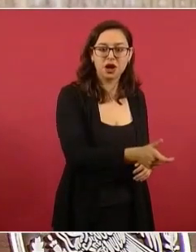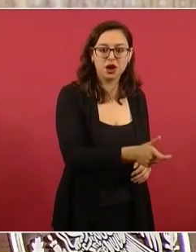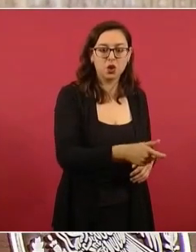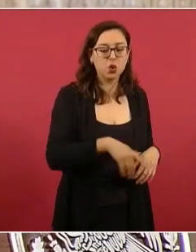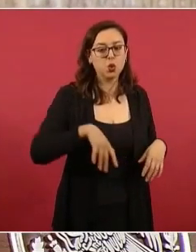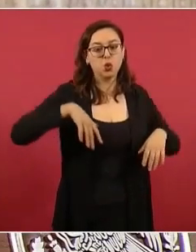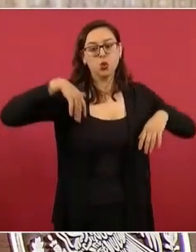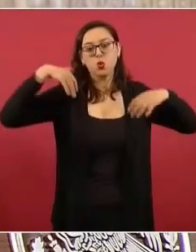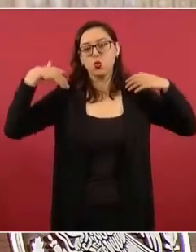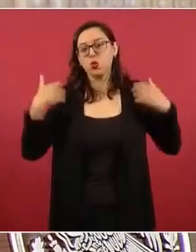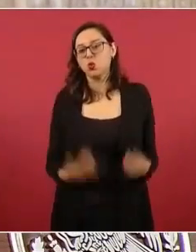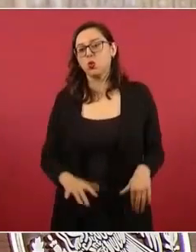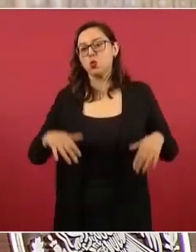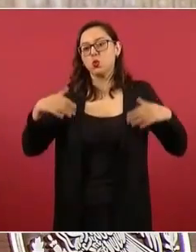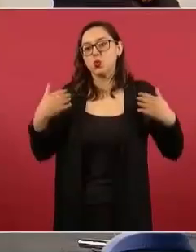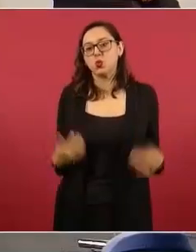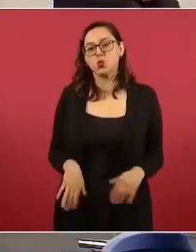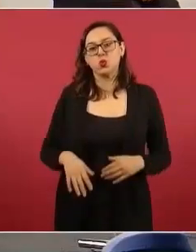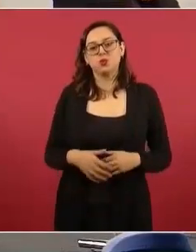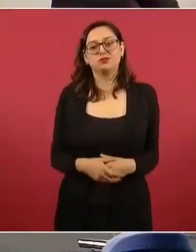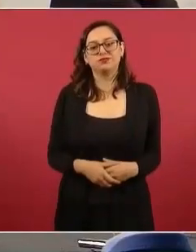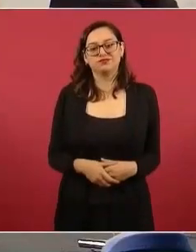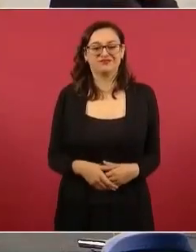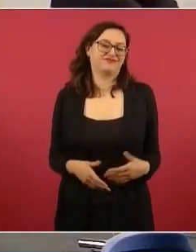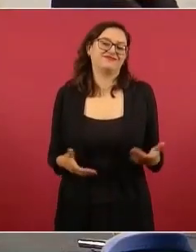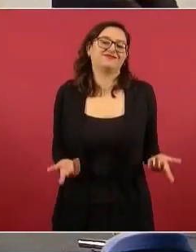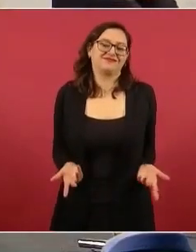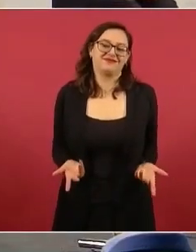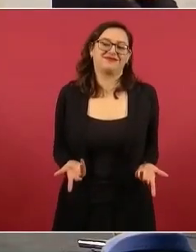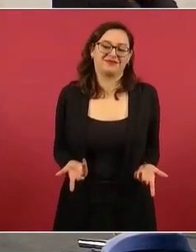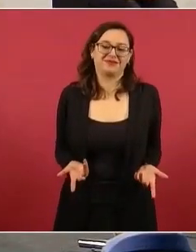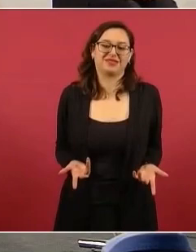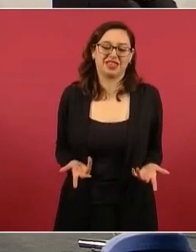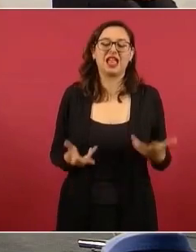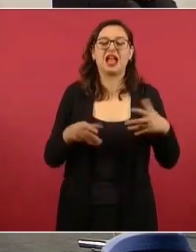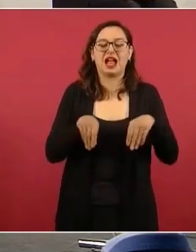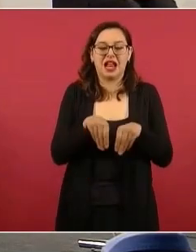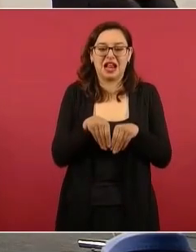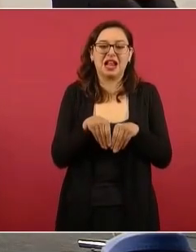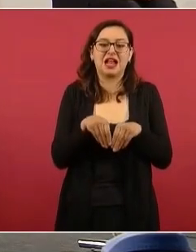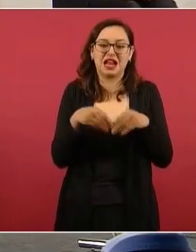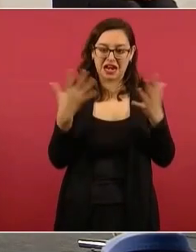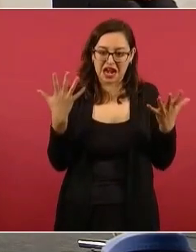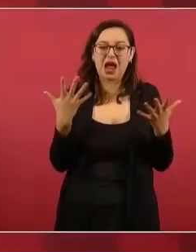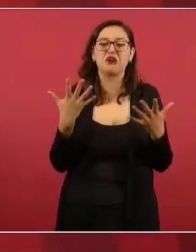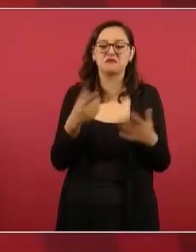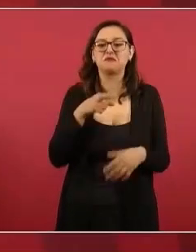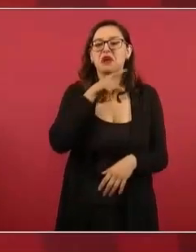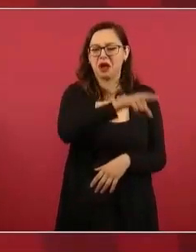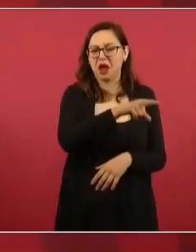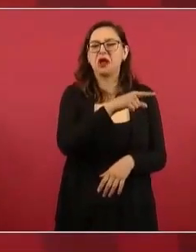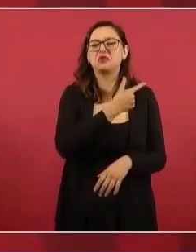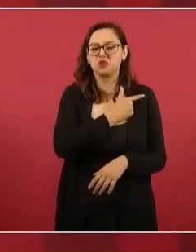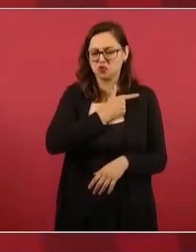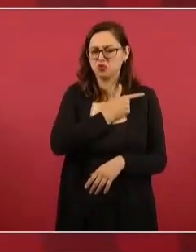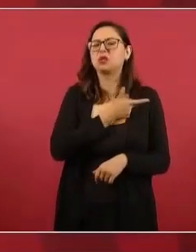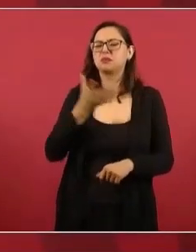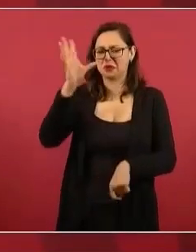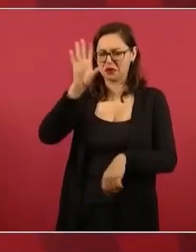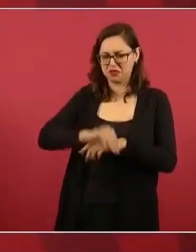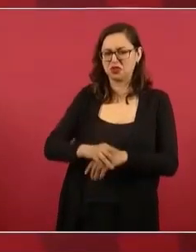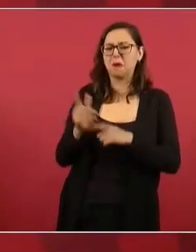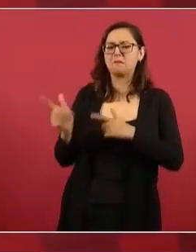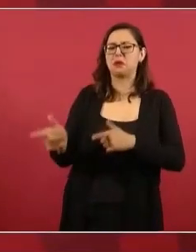Claro que es defensor de que se vendan armas